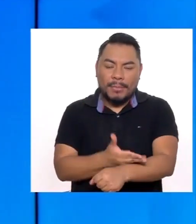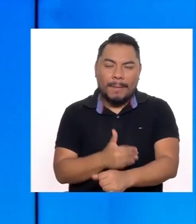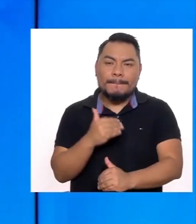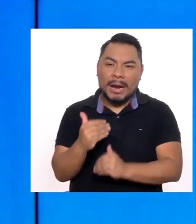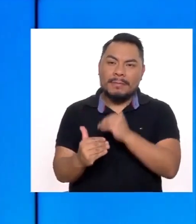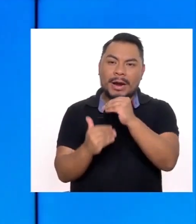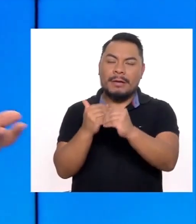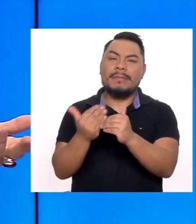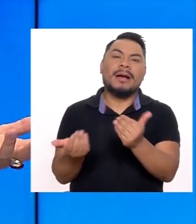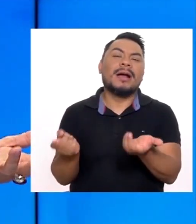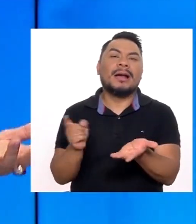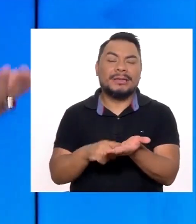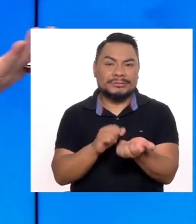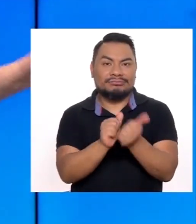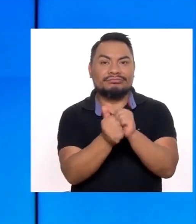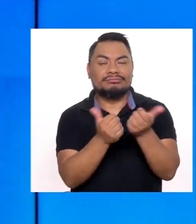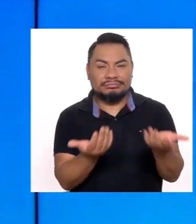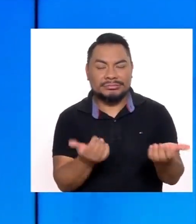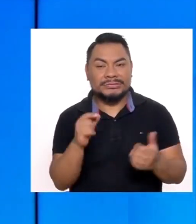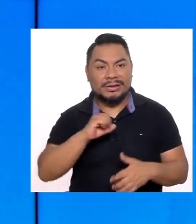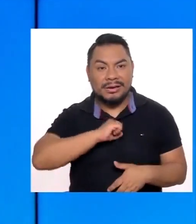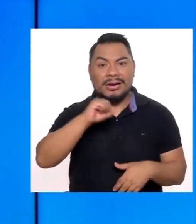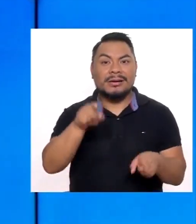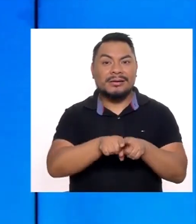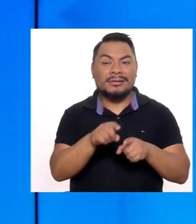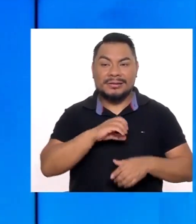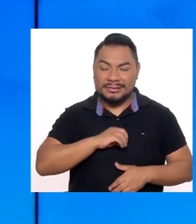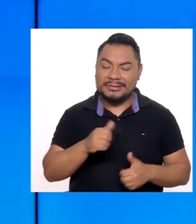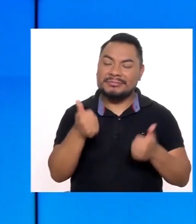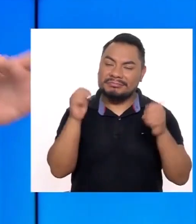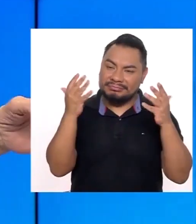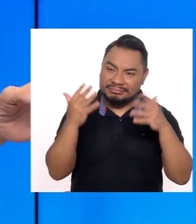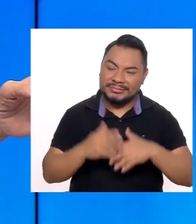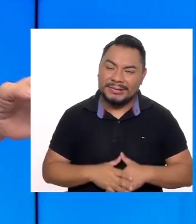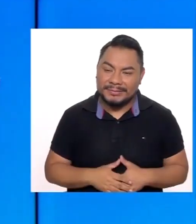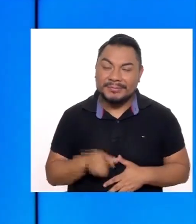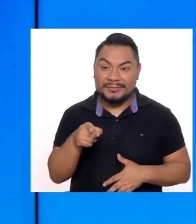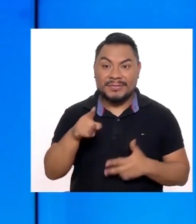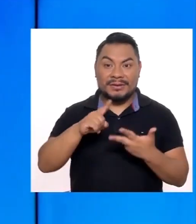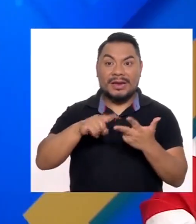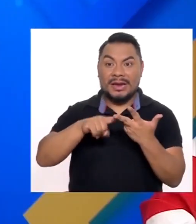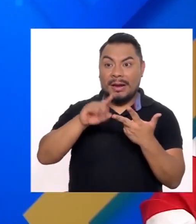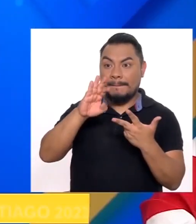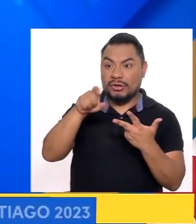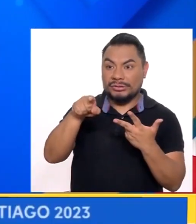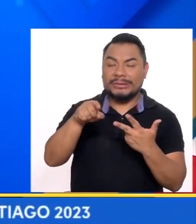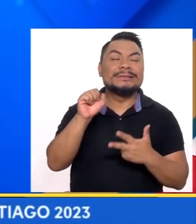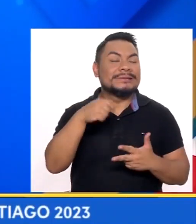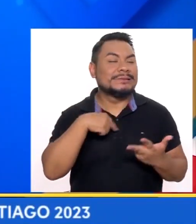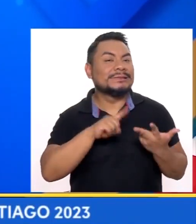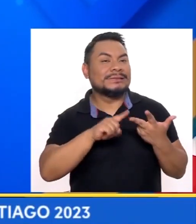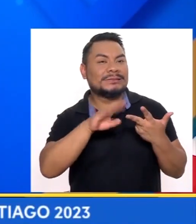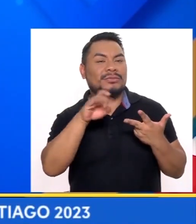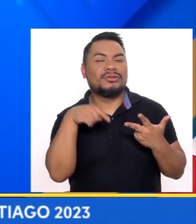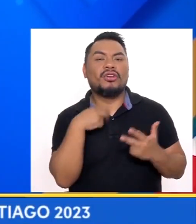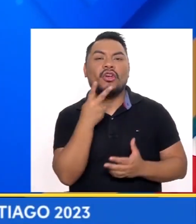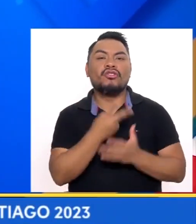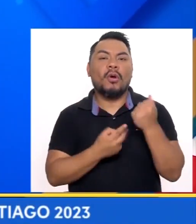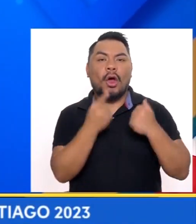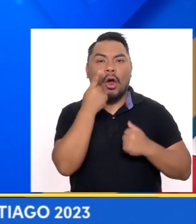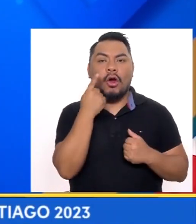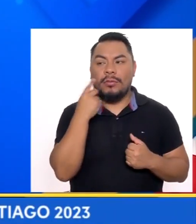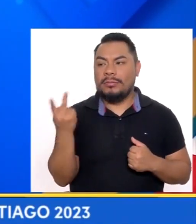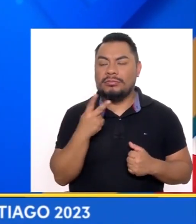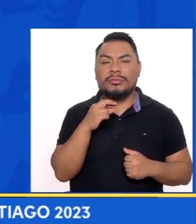escalando Hasta llegar Pues a competir Y poder ganar También sus medallas Es una medalla de bronce ¿Verdad? Sí, fue una medalla De bronce En doble masculino Con mi